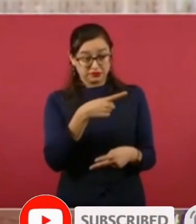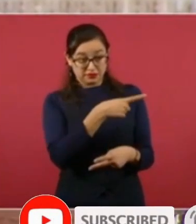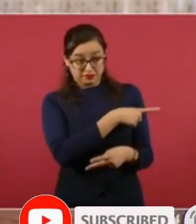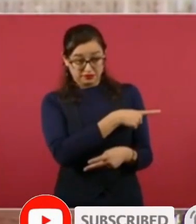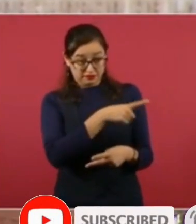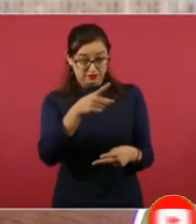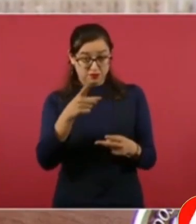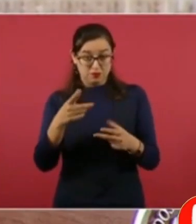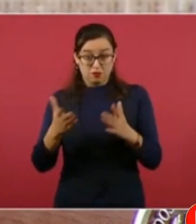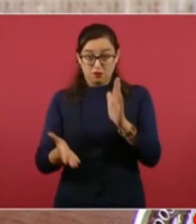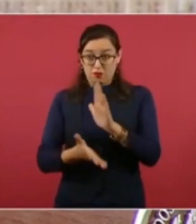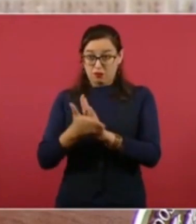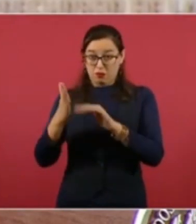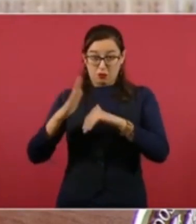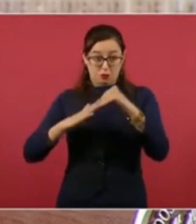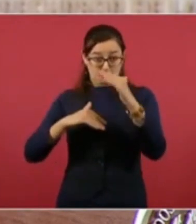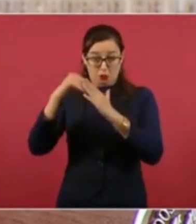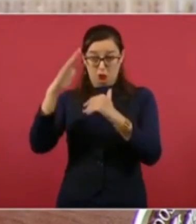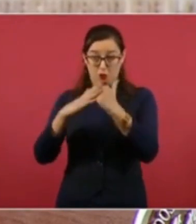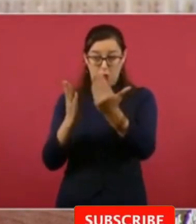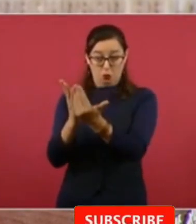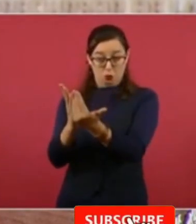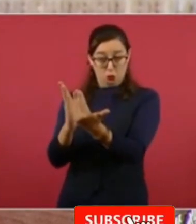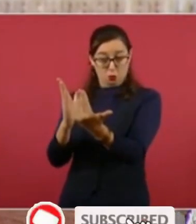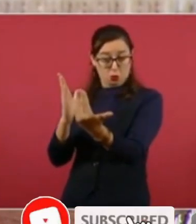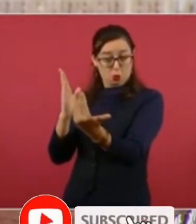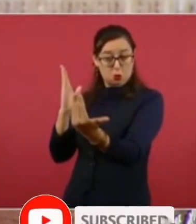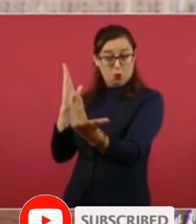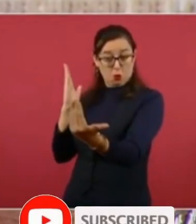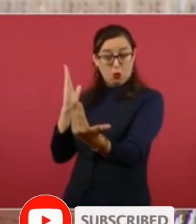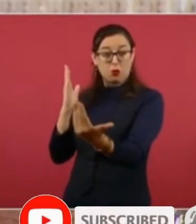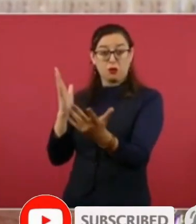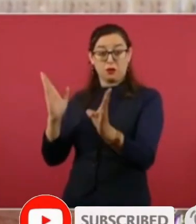para que no pasen los migrantes